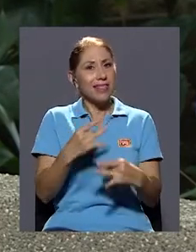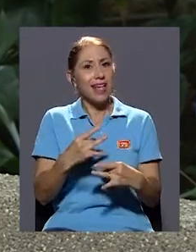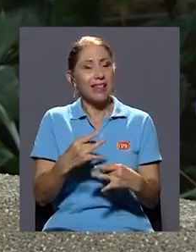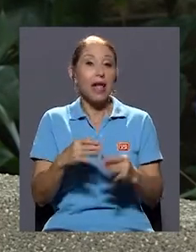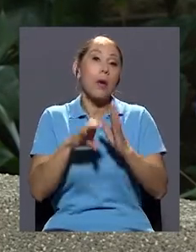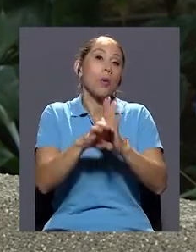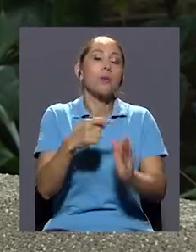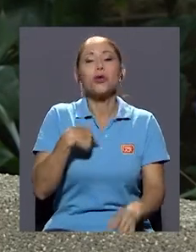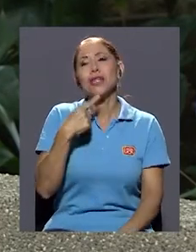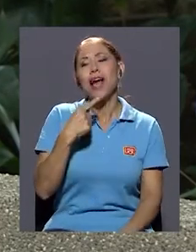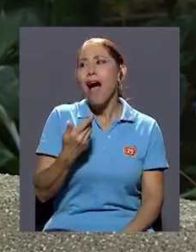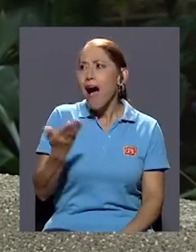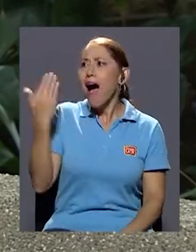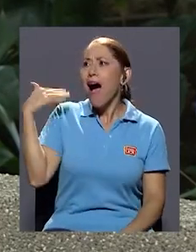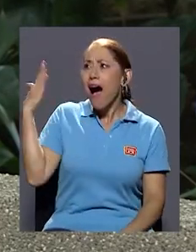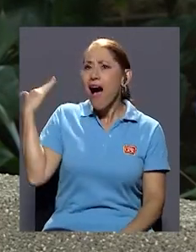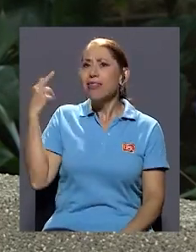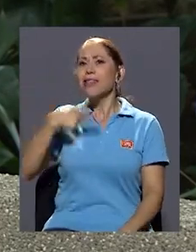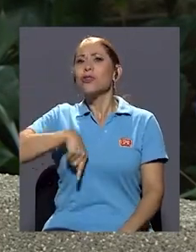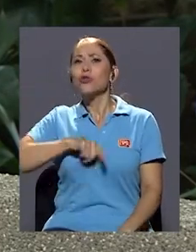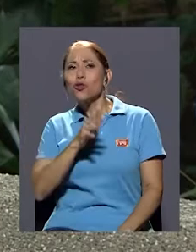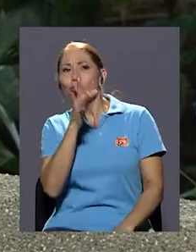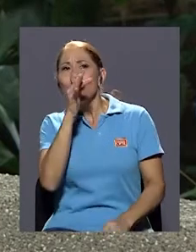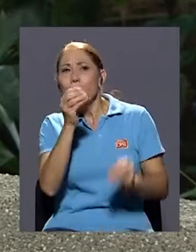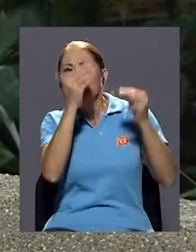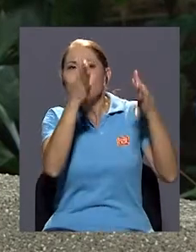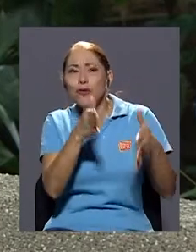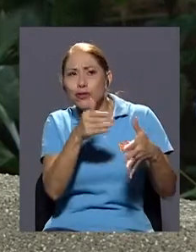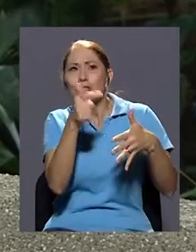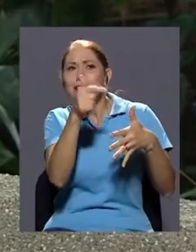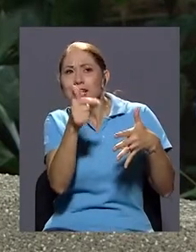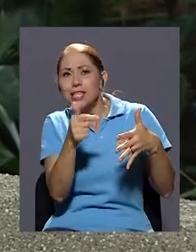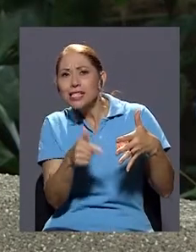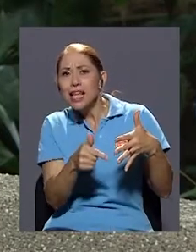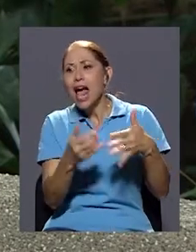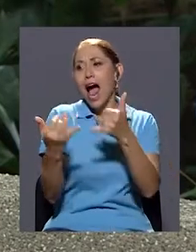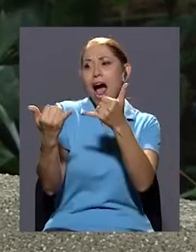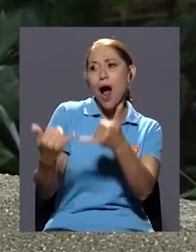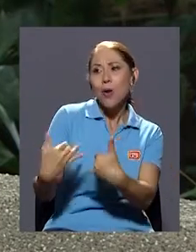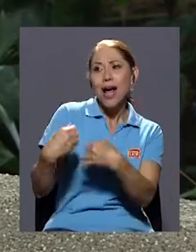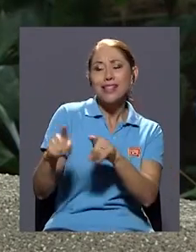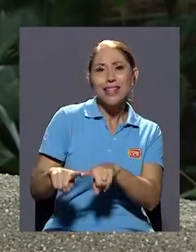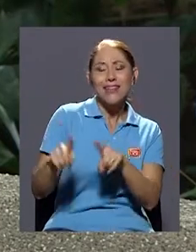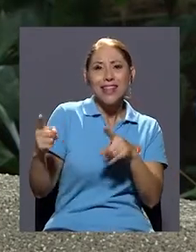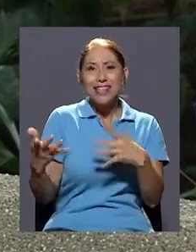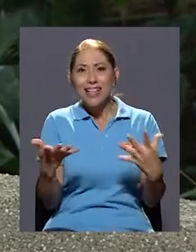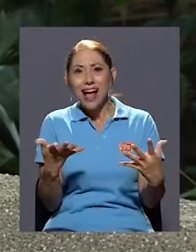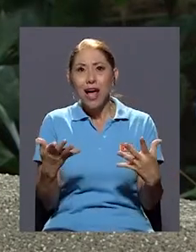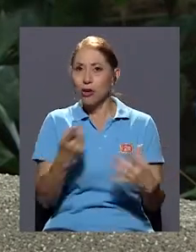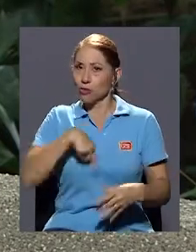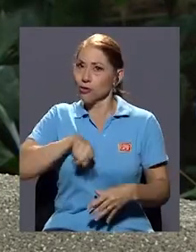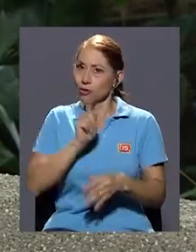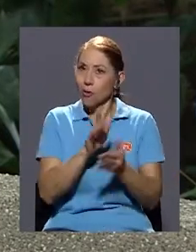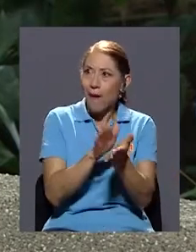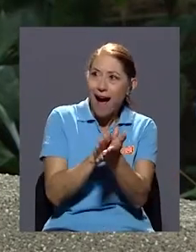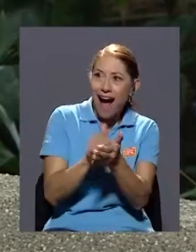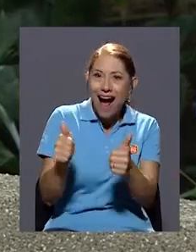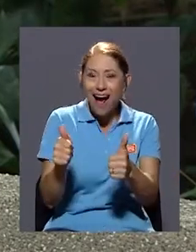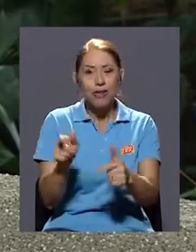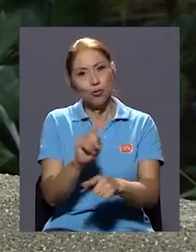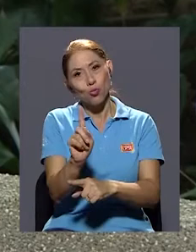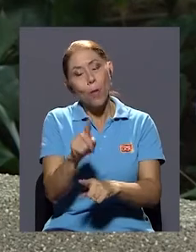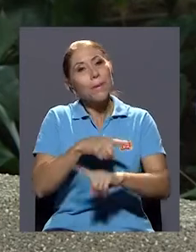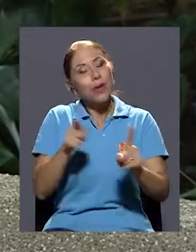Porque, ah, mira, antes las bromas a las profesoras las hacíamos así, ahora las hacen así. Claro, no las vamos a estar aplaudiendo, ¿verdad?